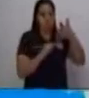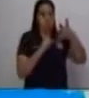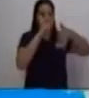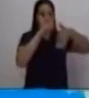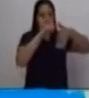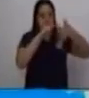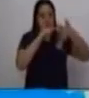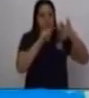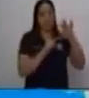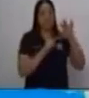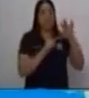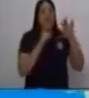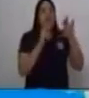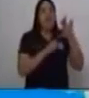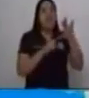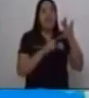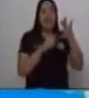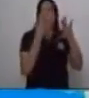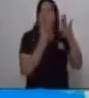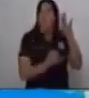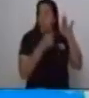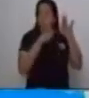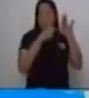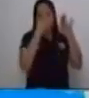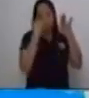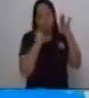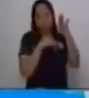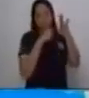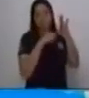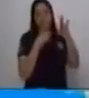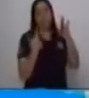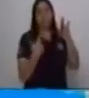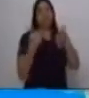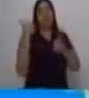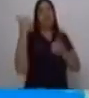hacen expresar una duda